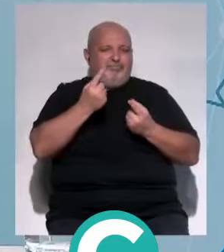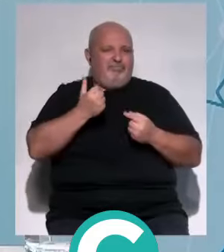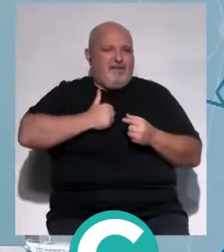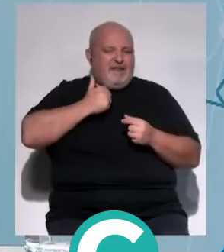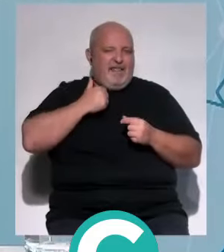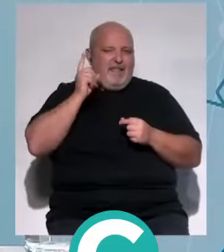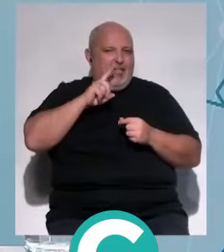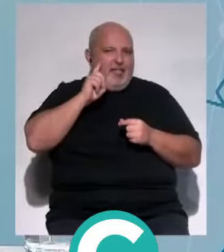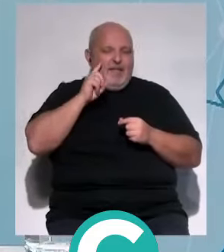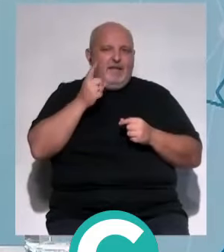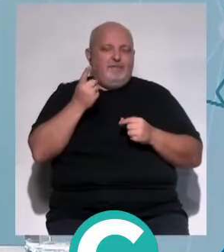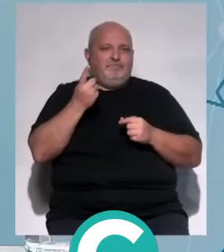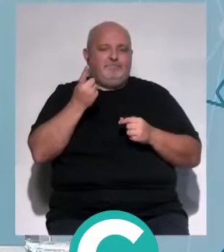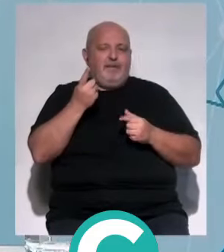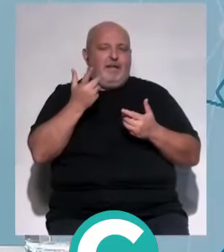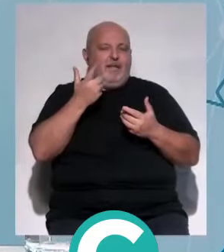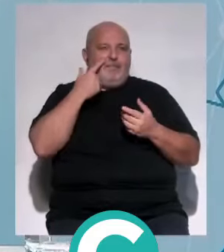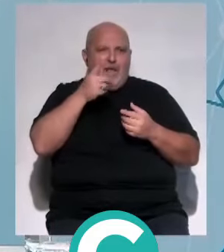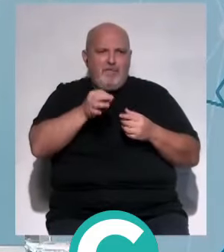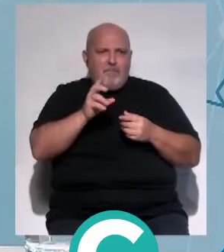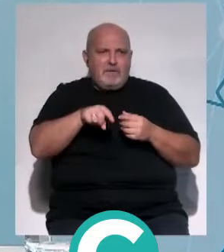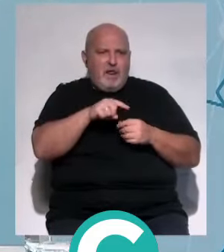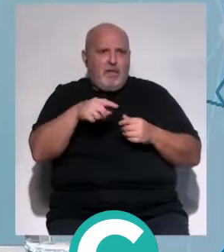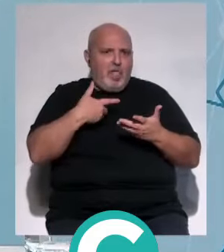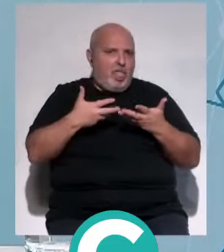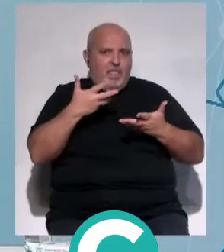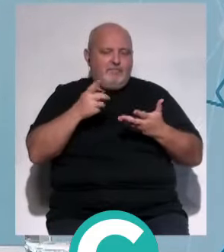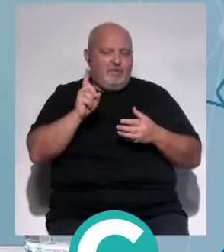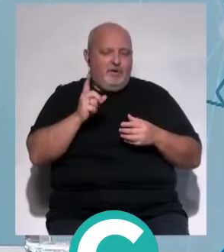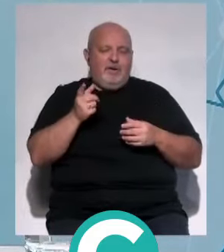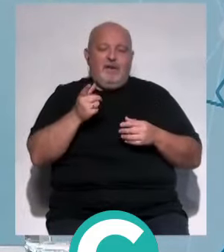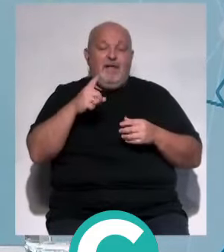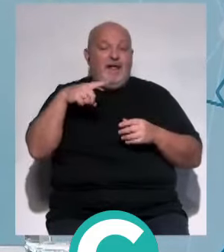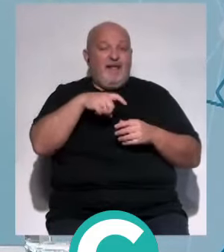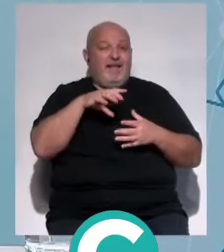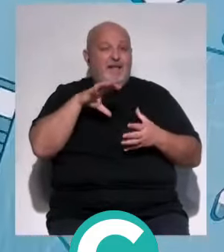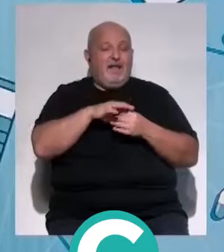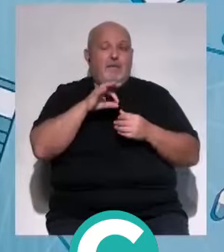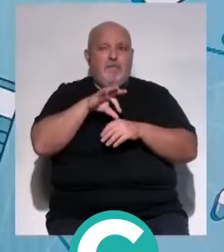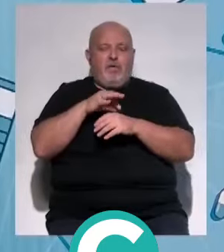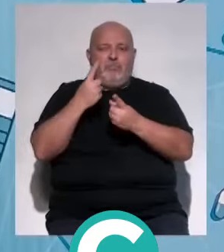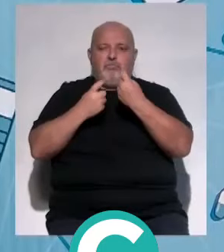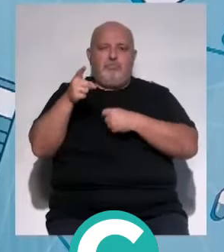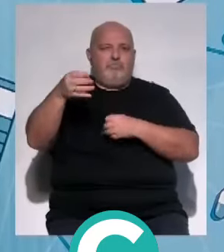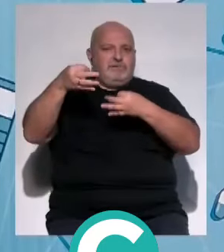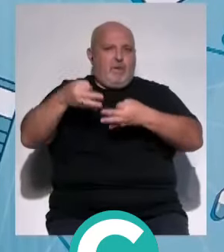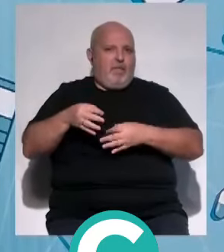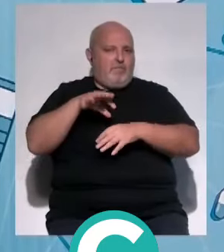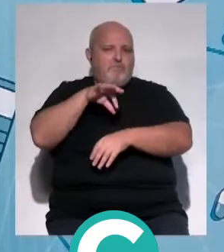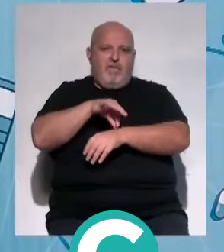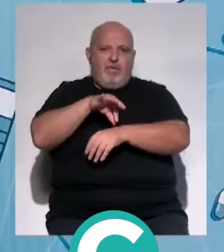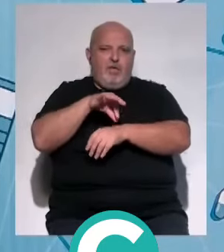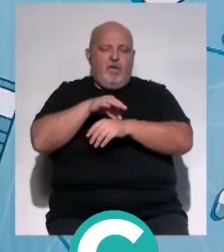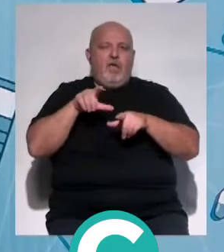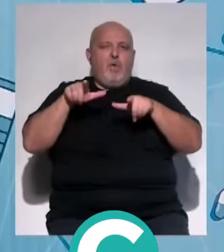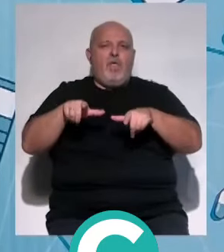mayoría de las ocasiones es muy difícil de contrastar la información que incluyen, ¿no? Para el cáncer, el médico, el oncólogo, la unidad